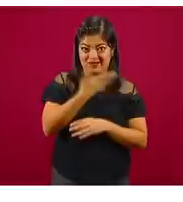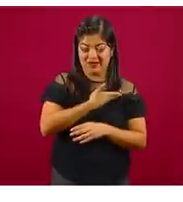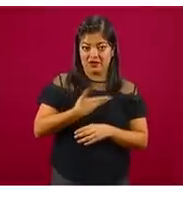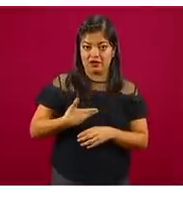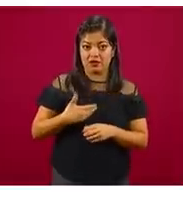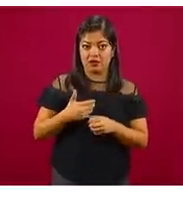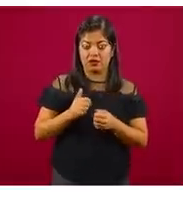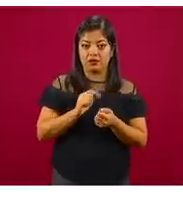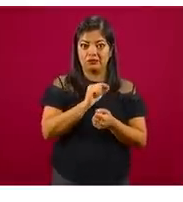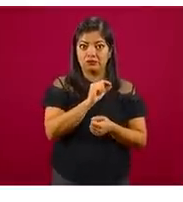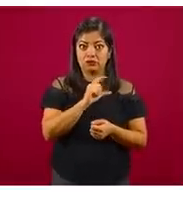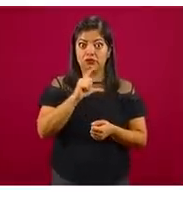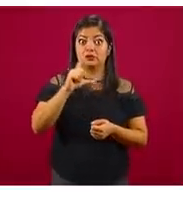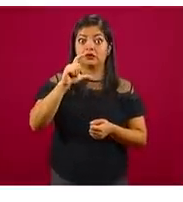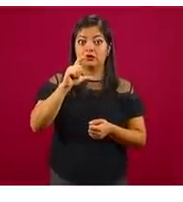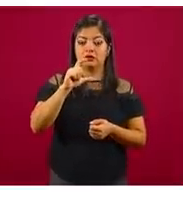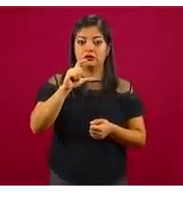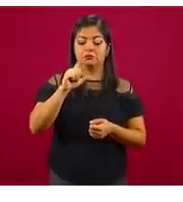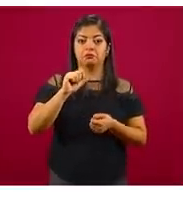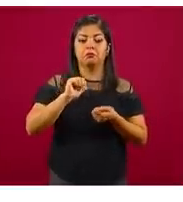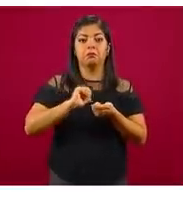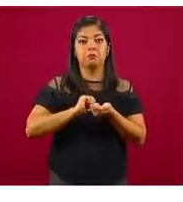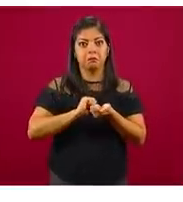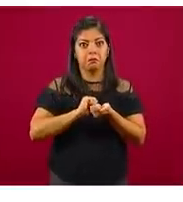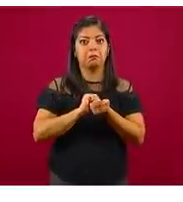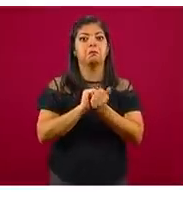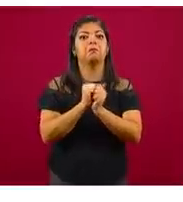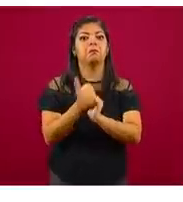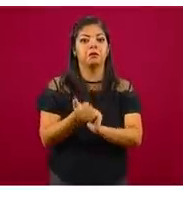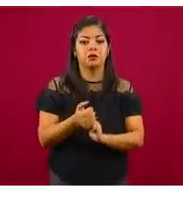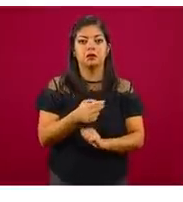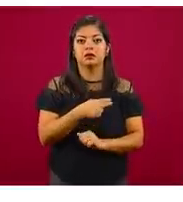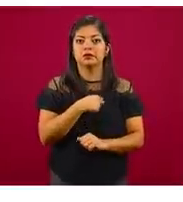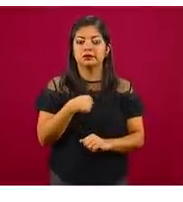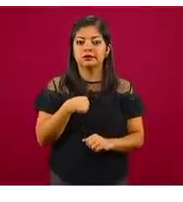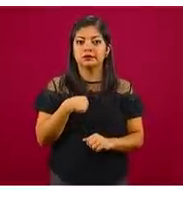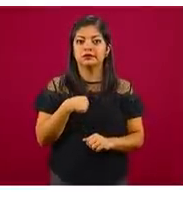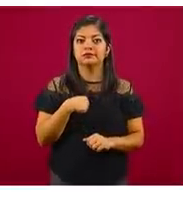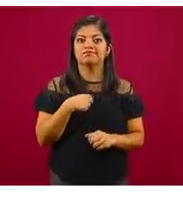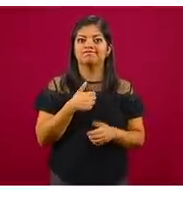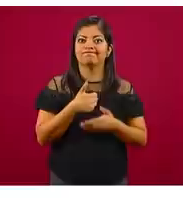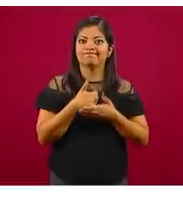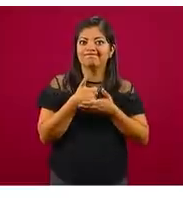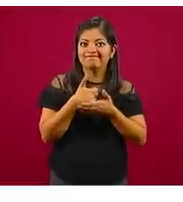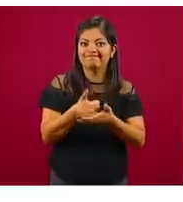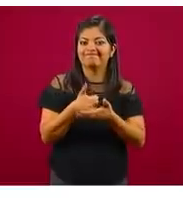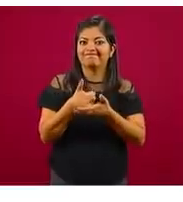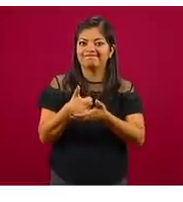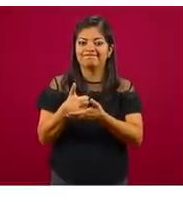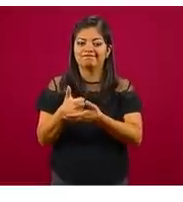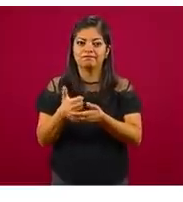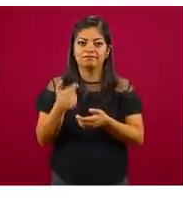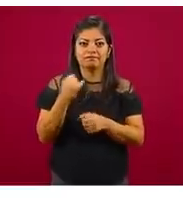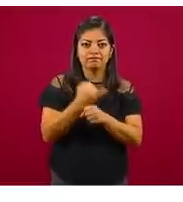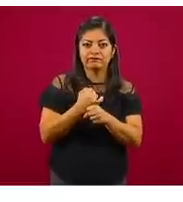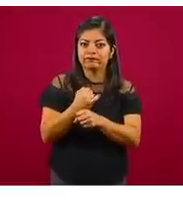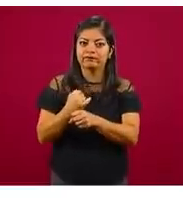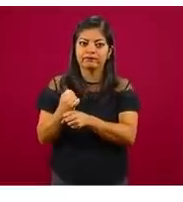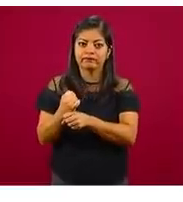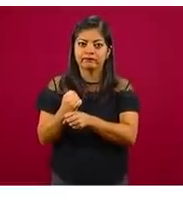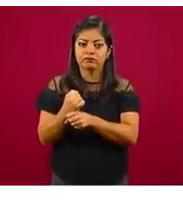afortunadamente empezamos a recuperar terreno en el ámbito de la